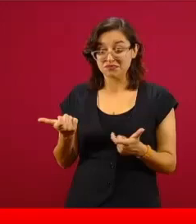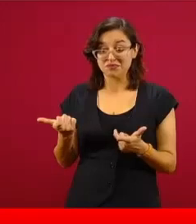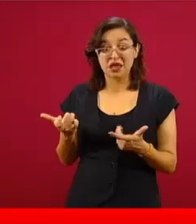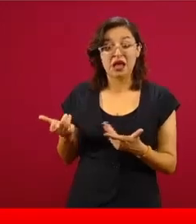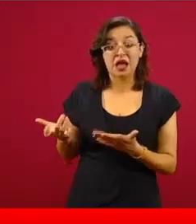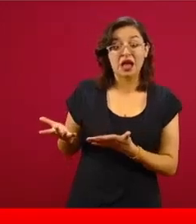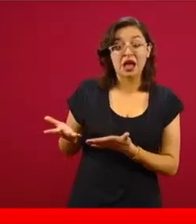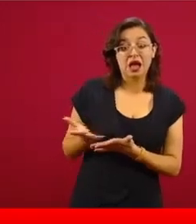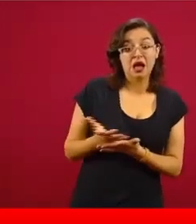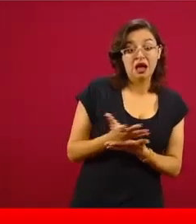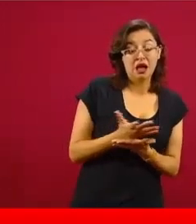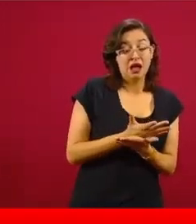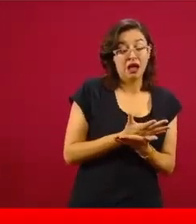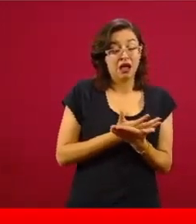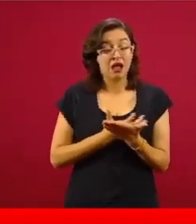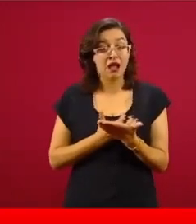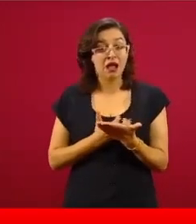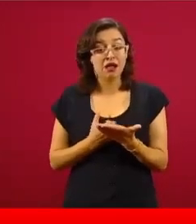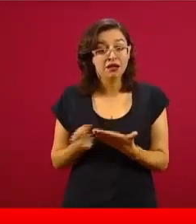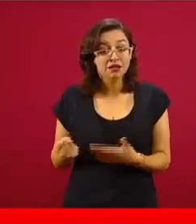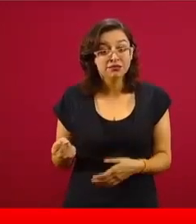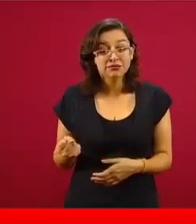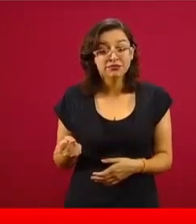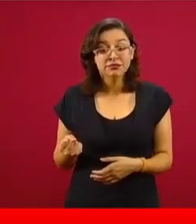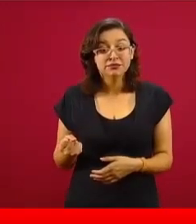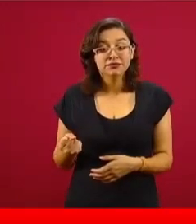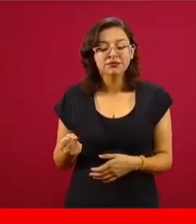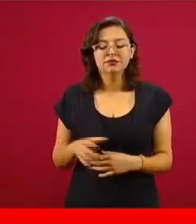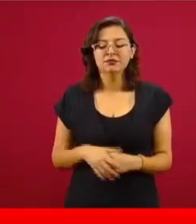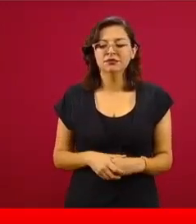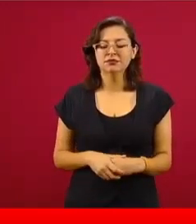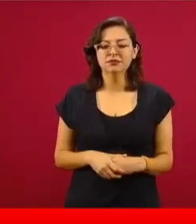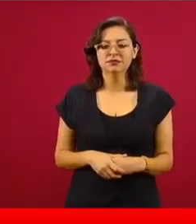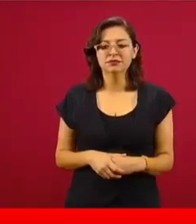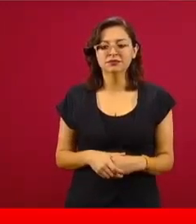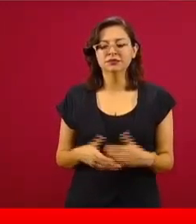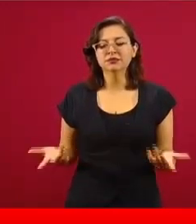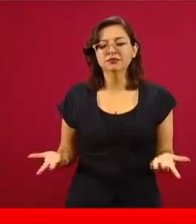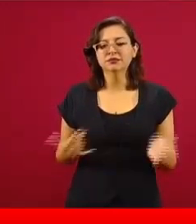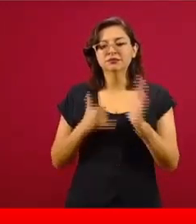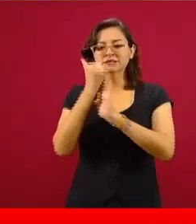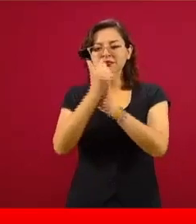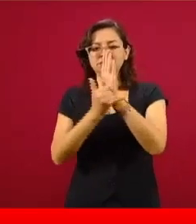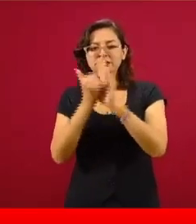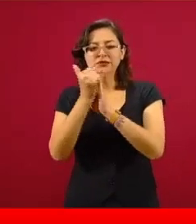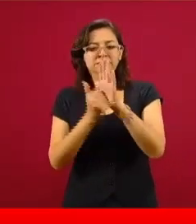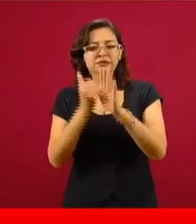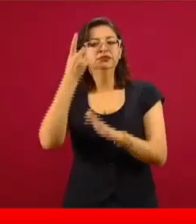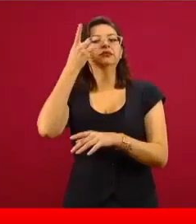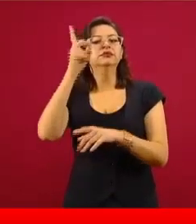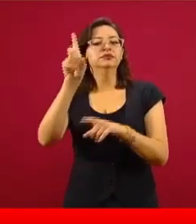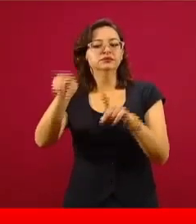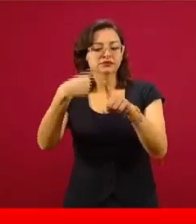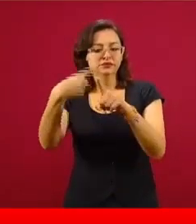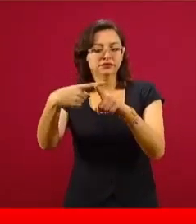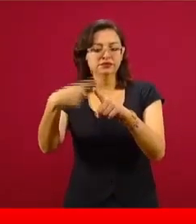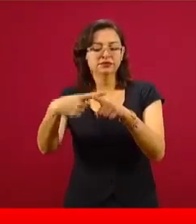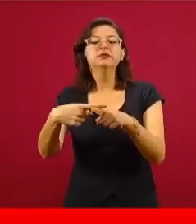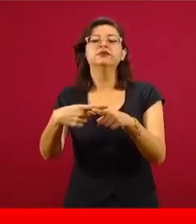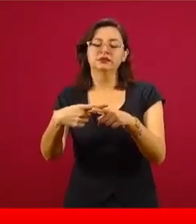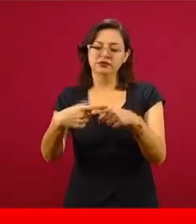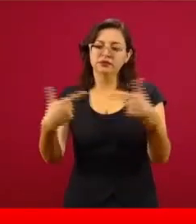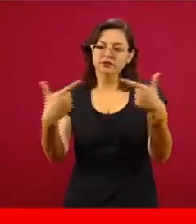seis mil 836 millones de dólares. ¿Y a quién pertenece? ¿Y YouTube a quién pertenece? A Google.